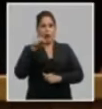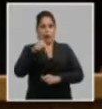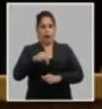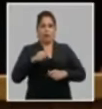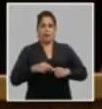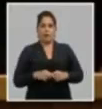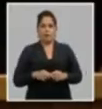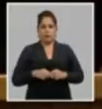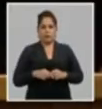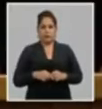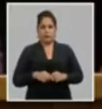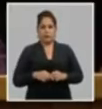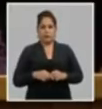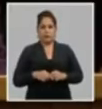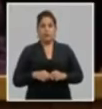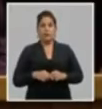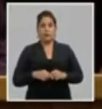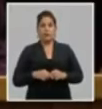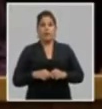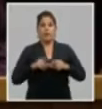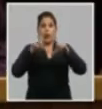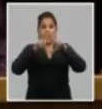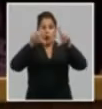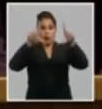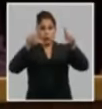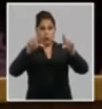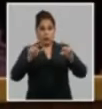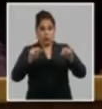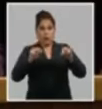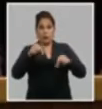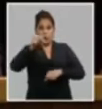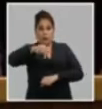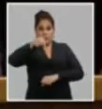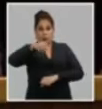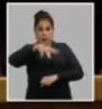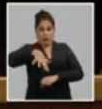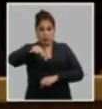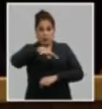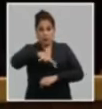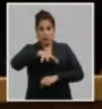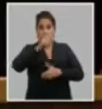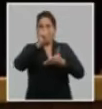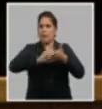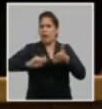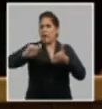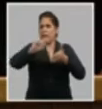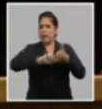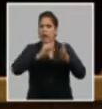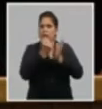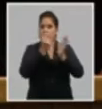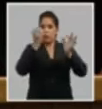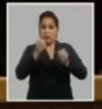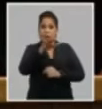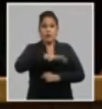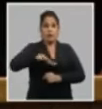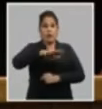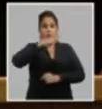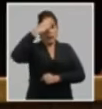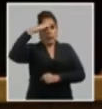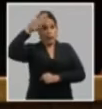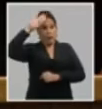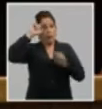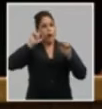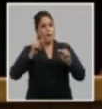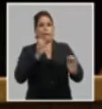la fecha. La conceptualización actualizada ratifica que la sociedad cubana se